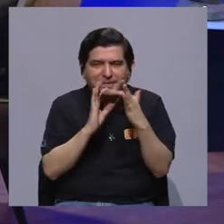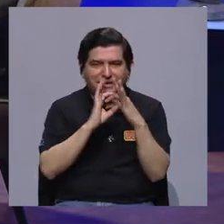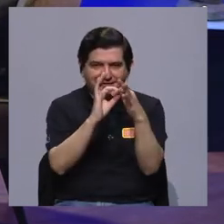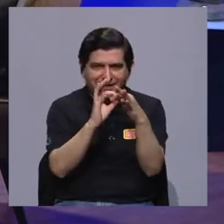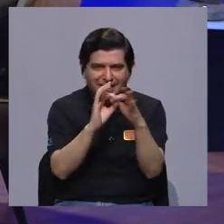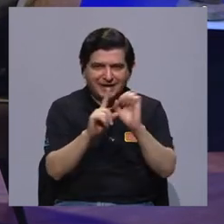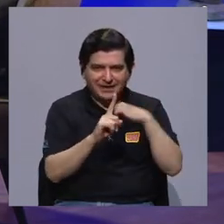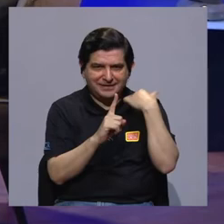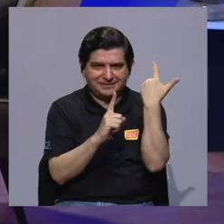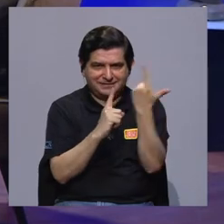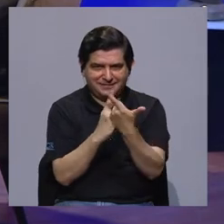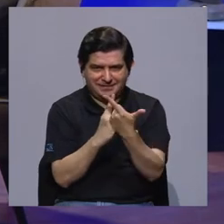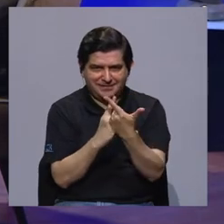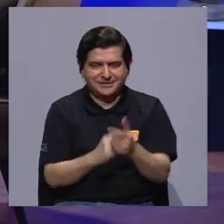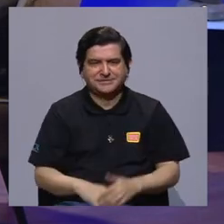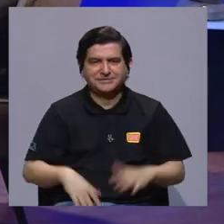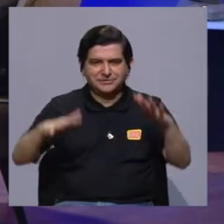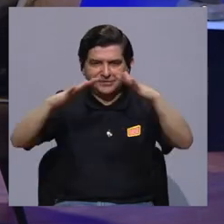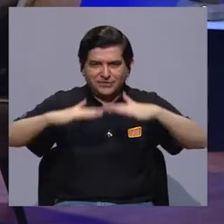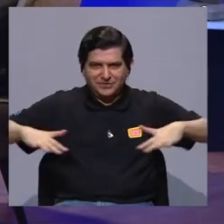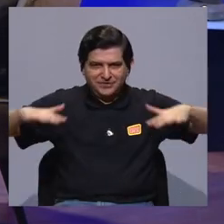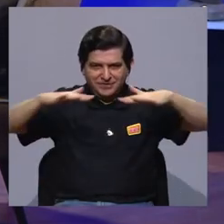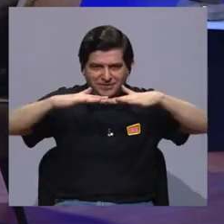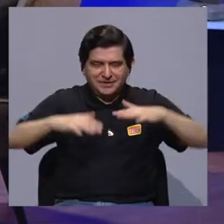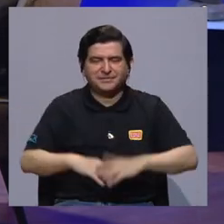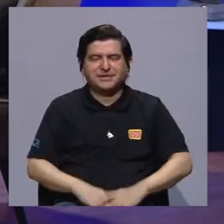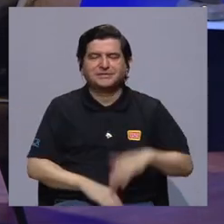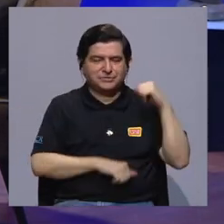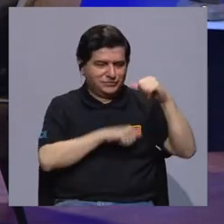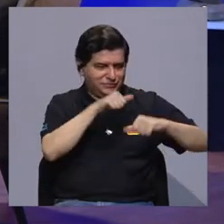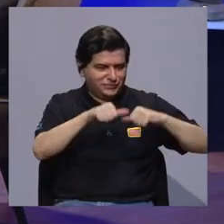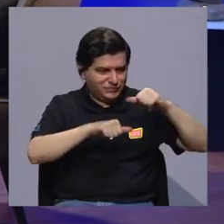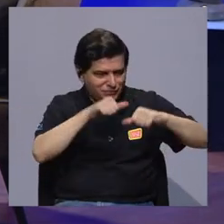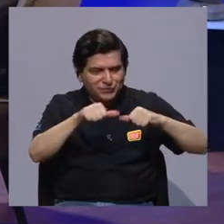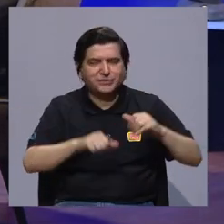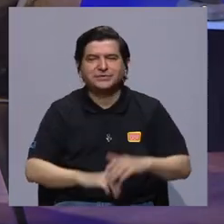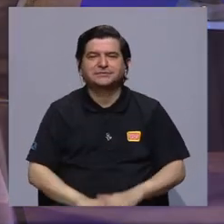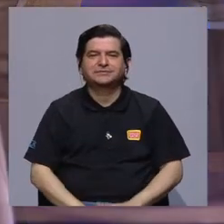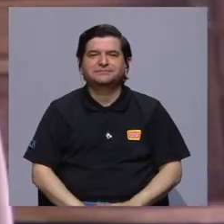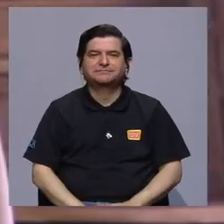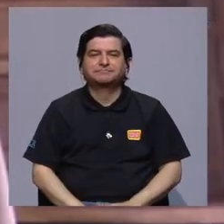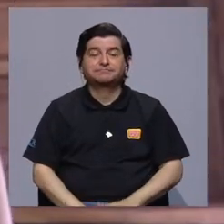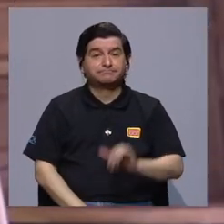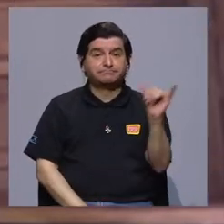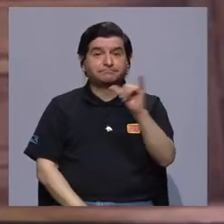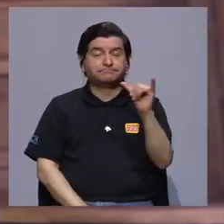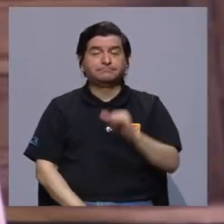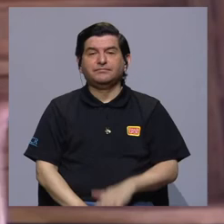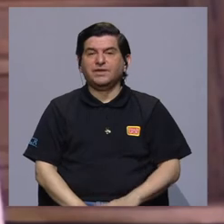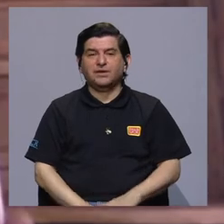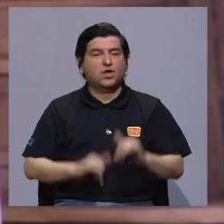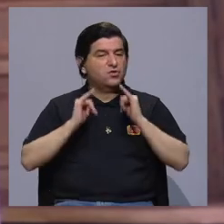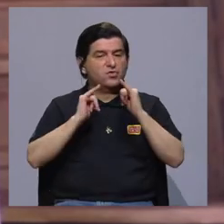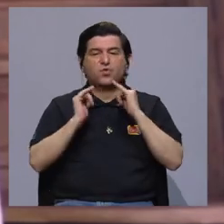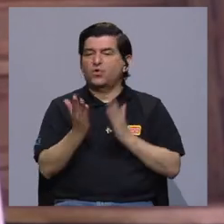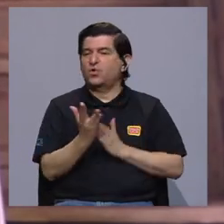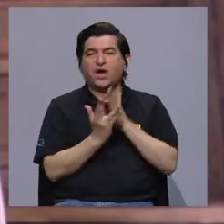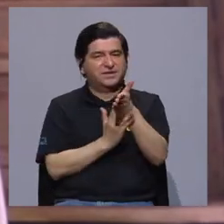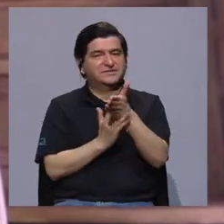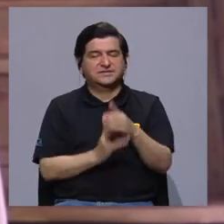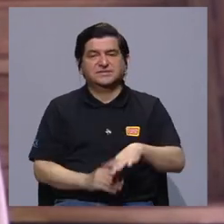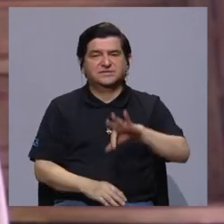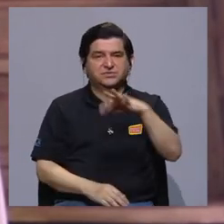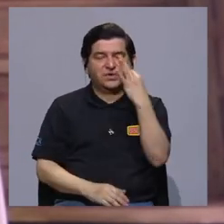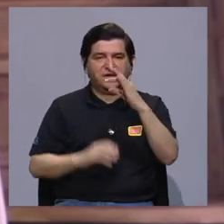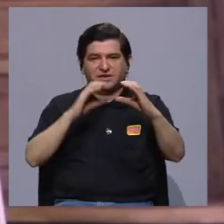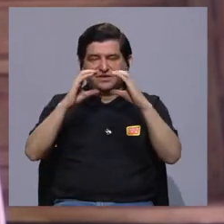a esas relaciones sociales en el campo de la antropología. Y, bueno, también hay una desigualdad en el acceso, ¿verdad?